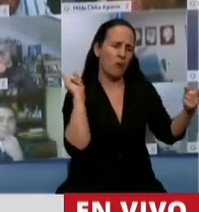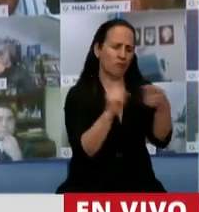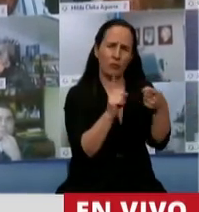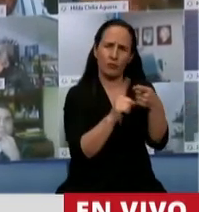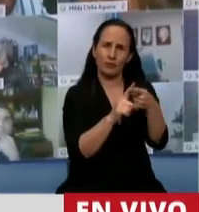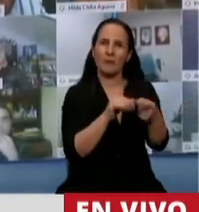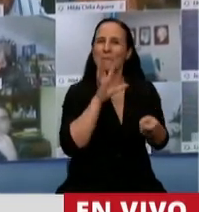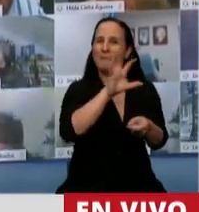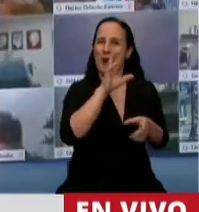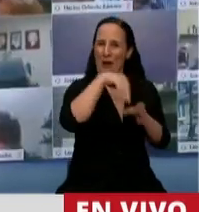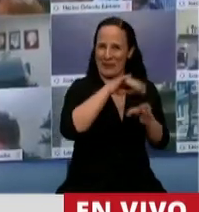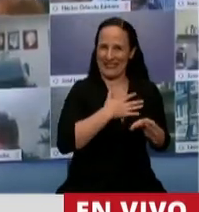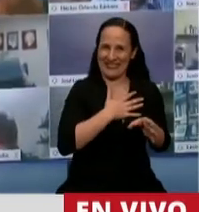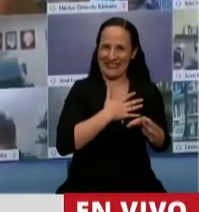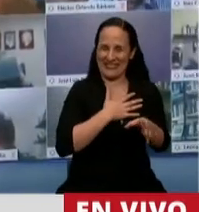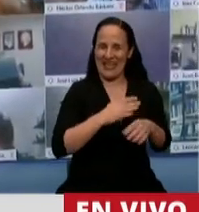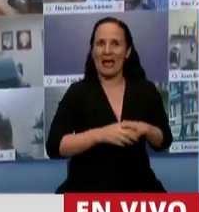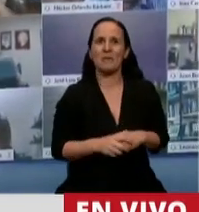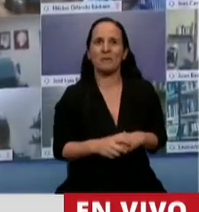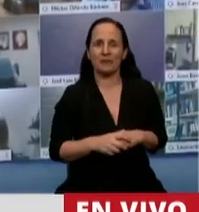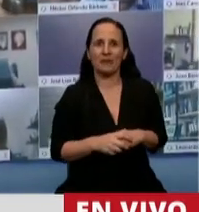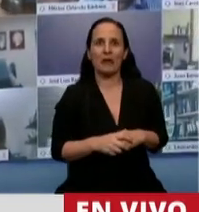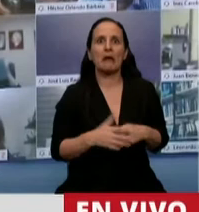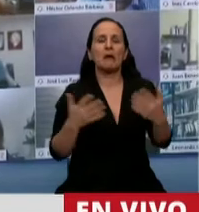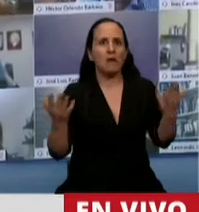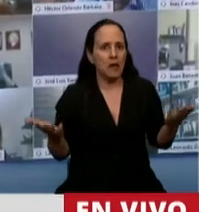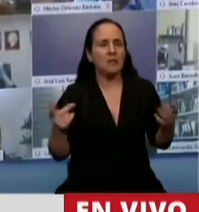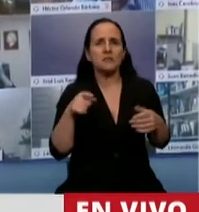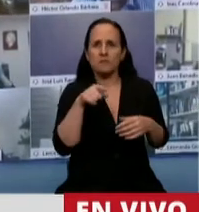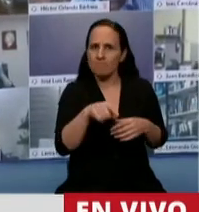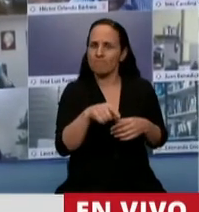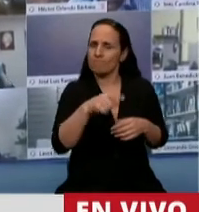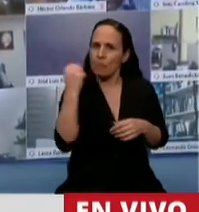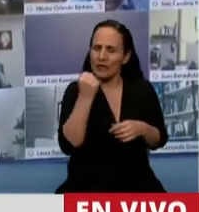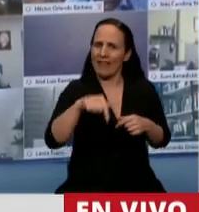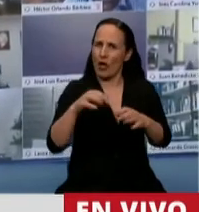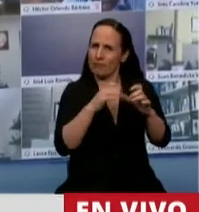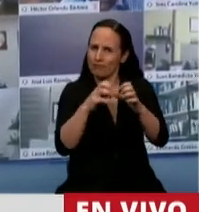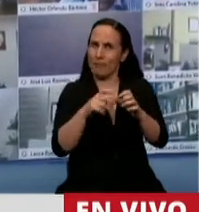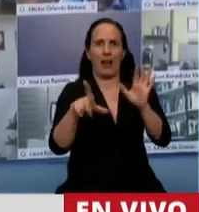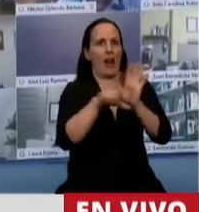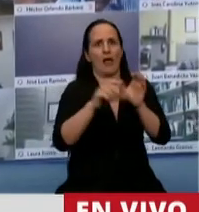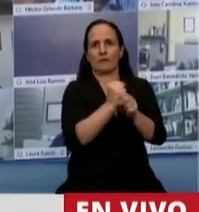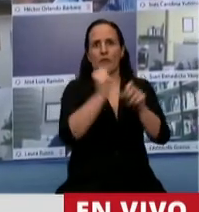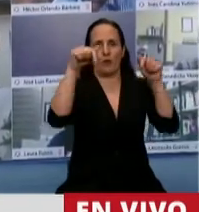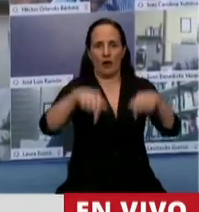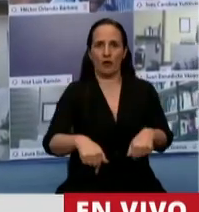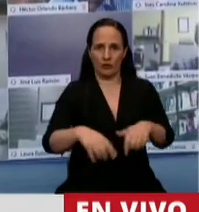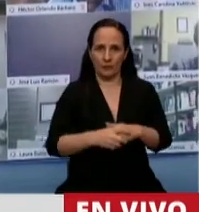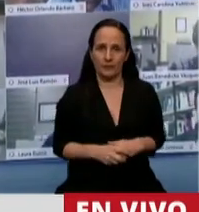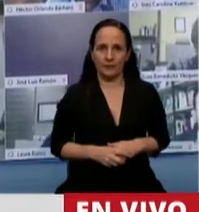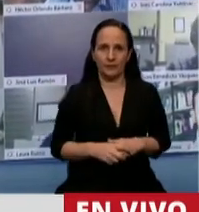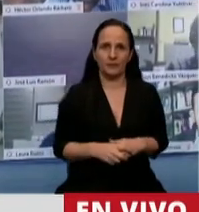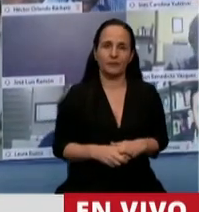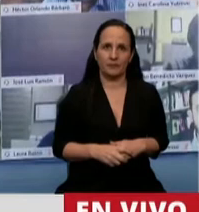nuestra provincia, de que esta ley tenía que ser tratada y tenía que salir hoy. Y aunque amerite algunos